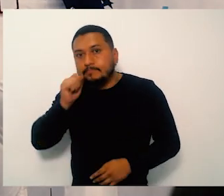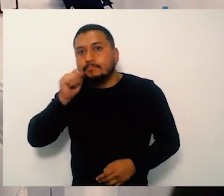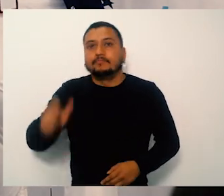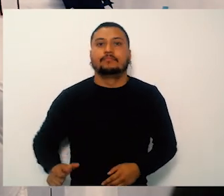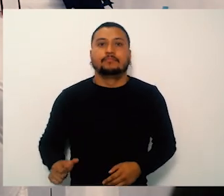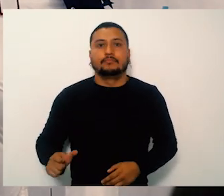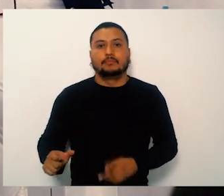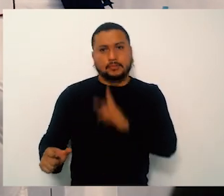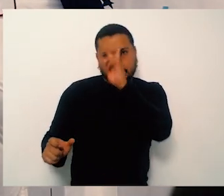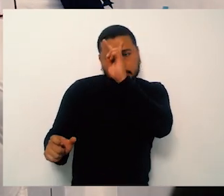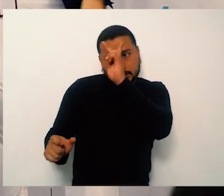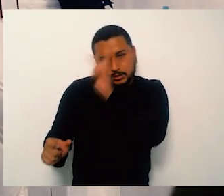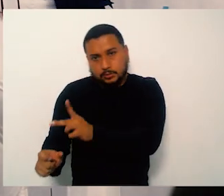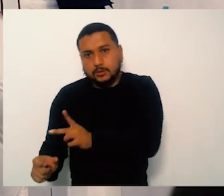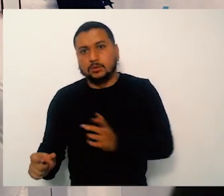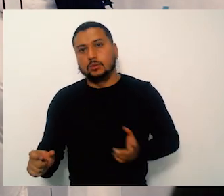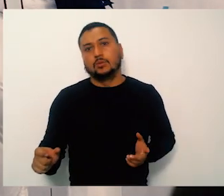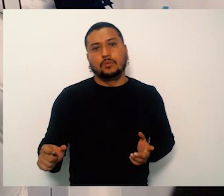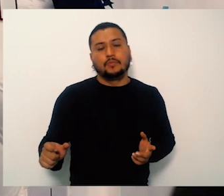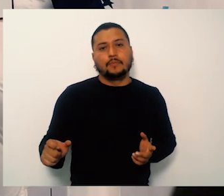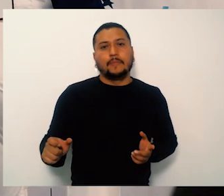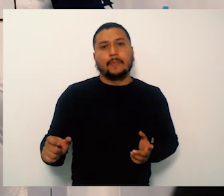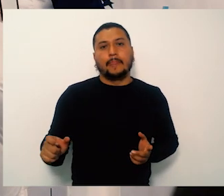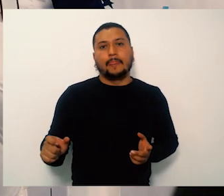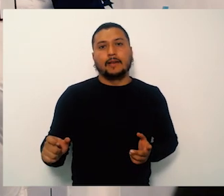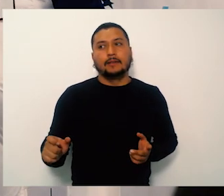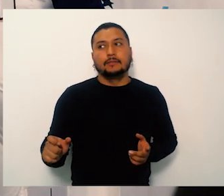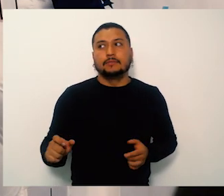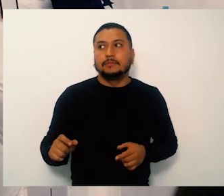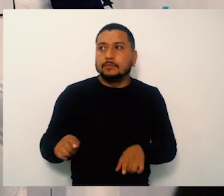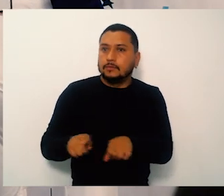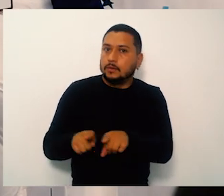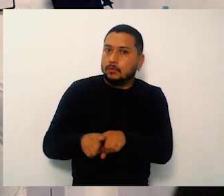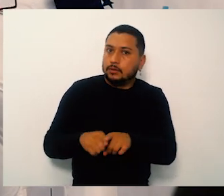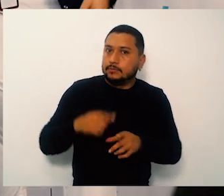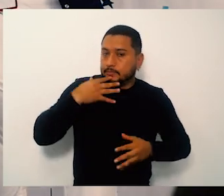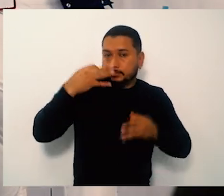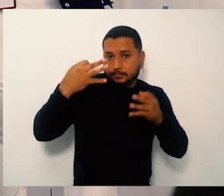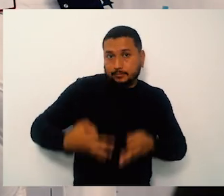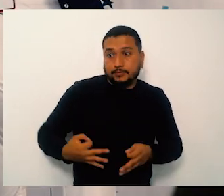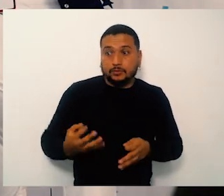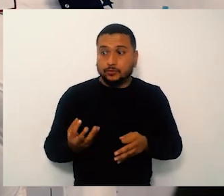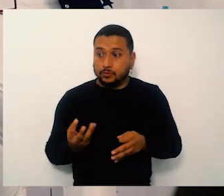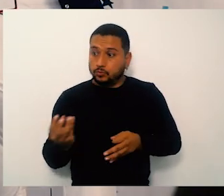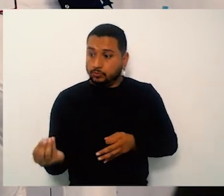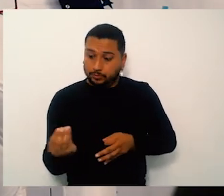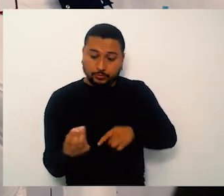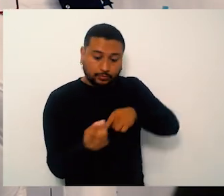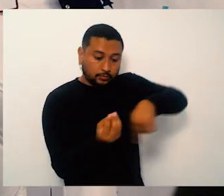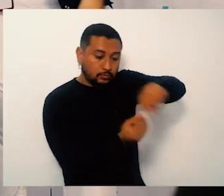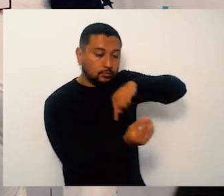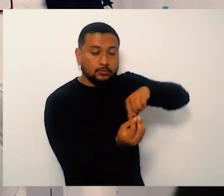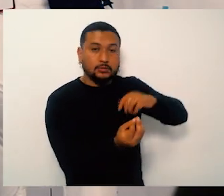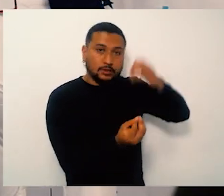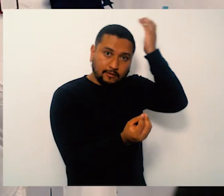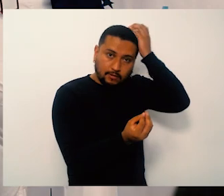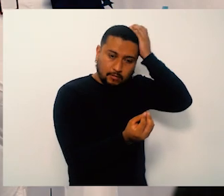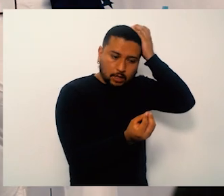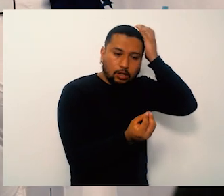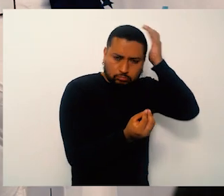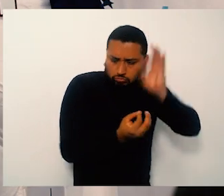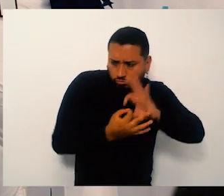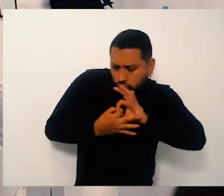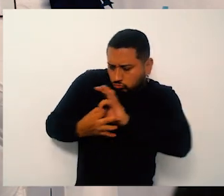entreguen el corazón y sigan trabajando de la forma que, aunque vamos por un muy buen camino, seguimos